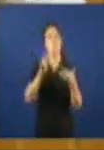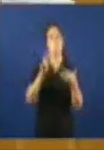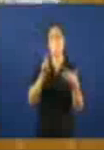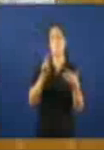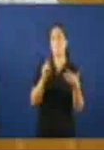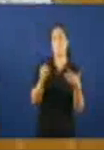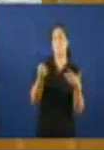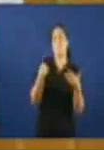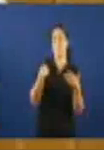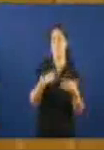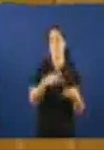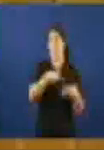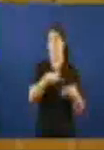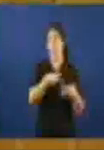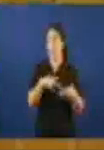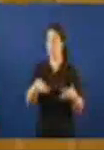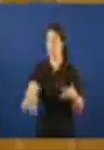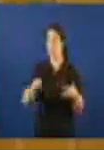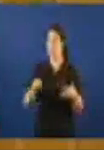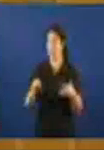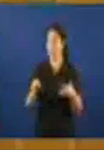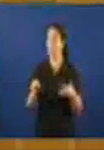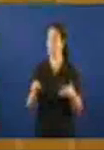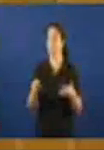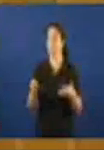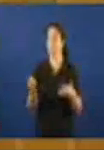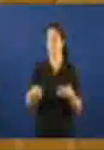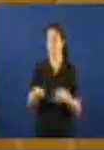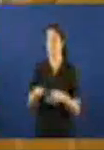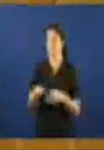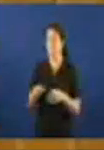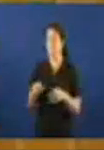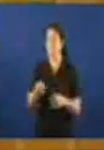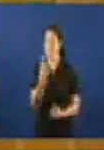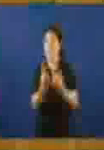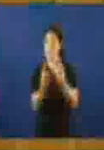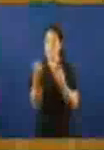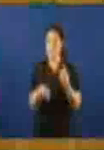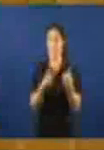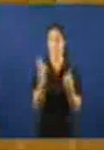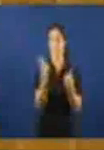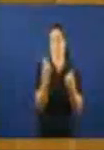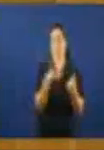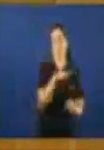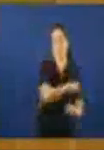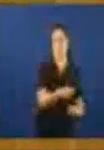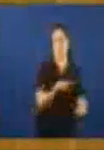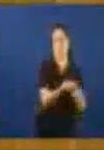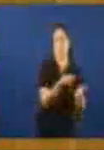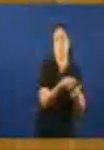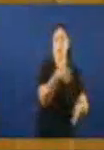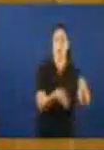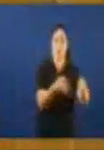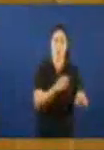comprados e os xurados tamén comprados que á veces tiñan que cambiar de xurado cando había un xizo honesto para que o pudese